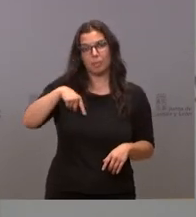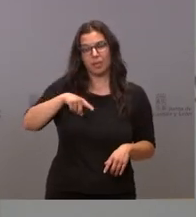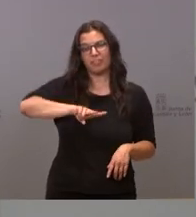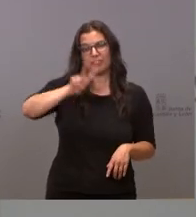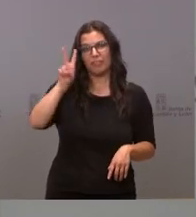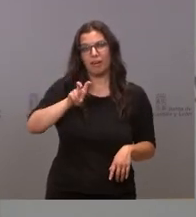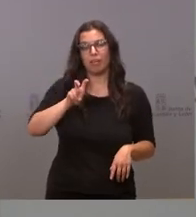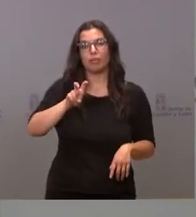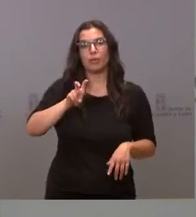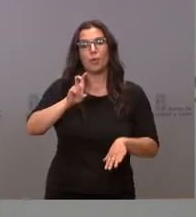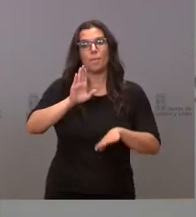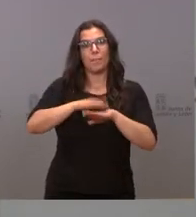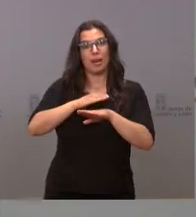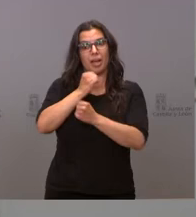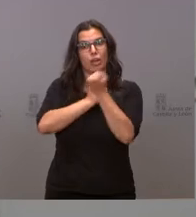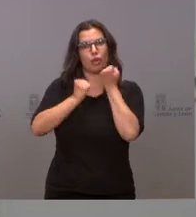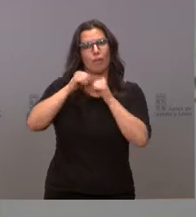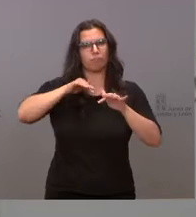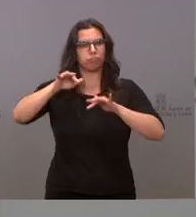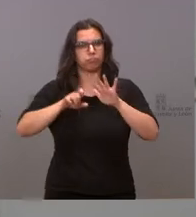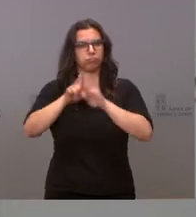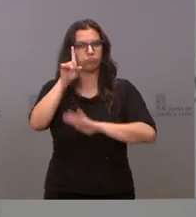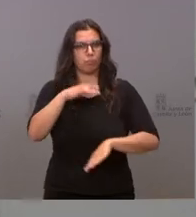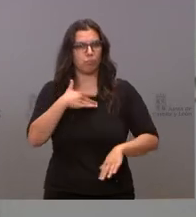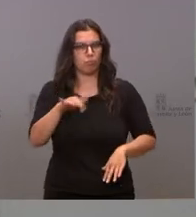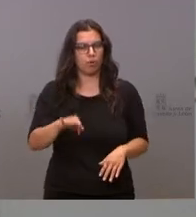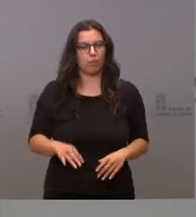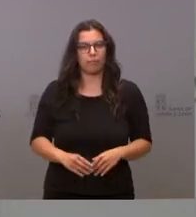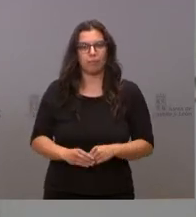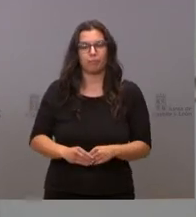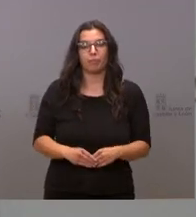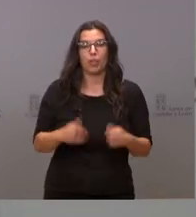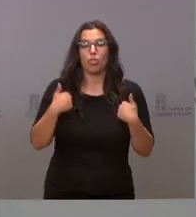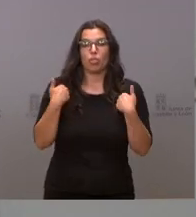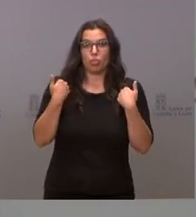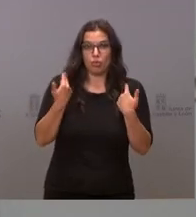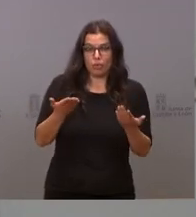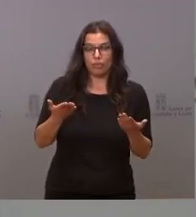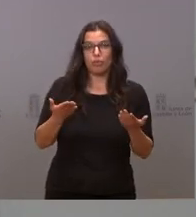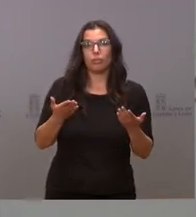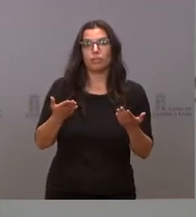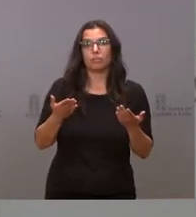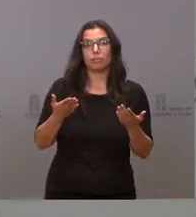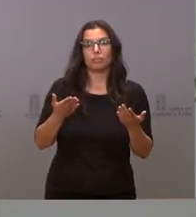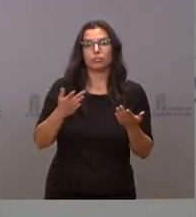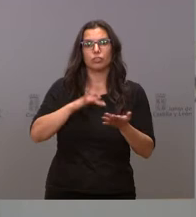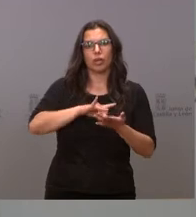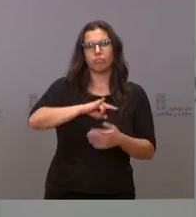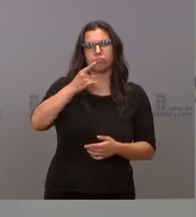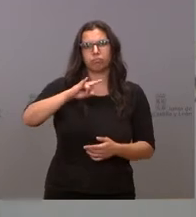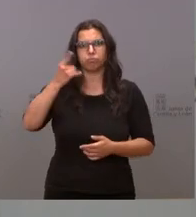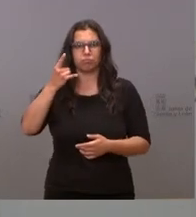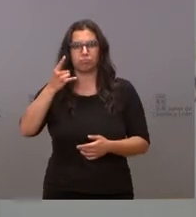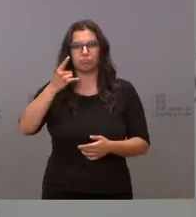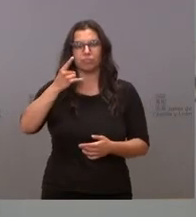útil para reactivar la economía. Las donaciones se han multiplicado casi por cuatro en